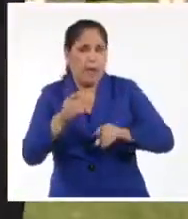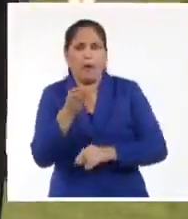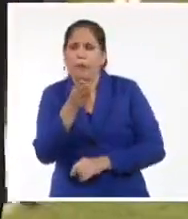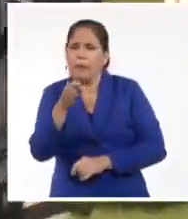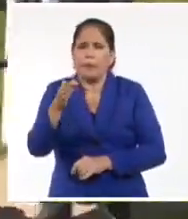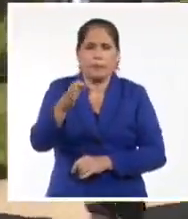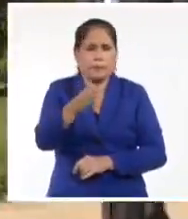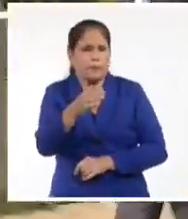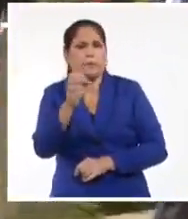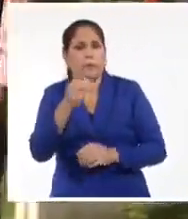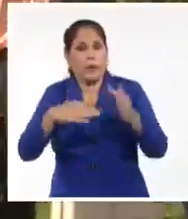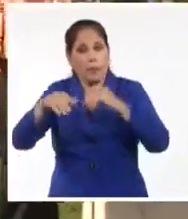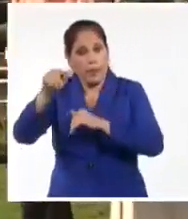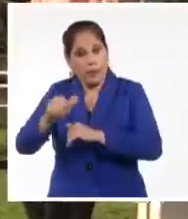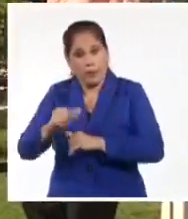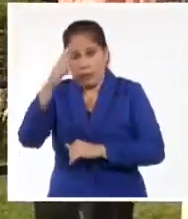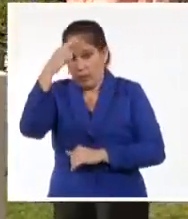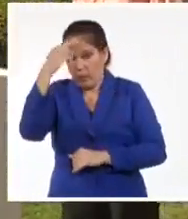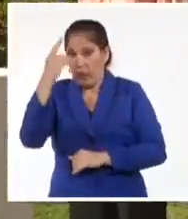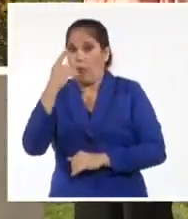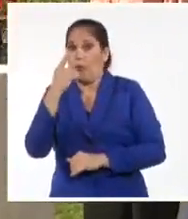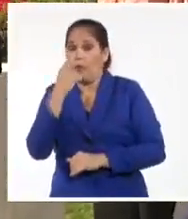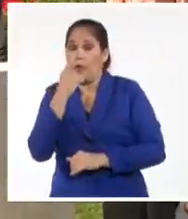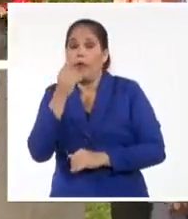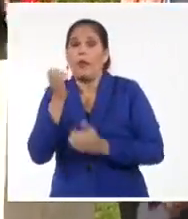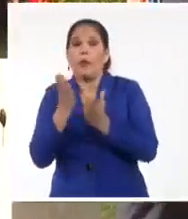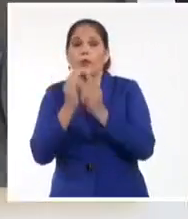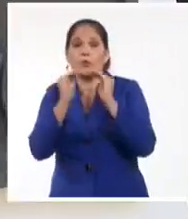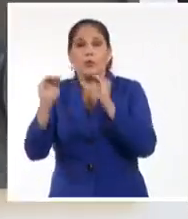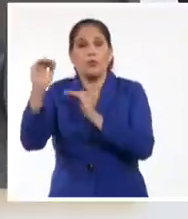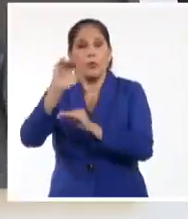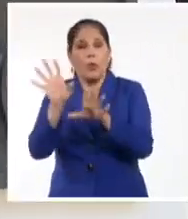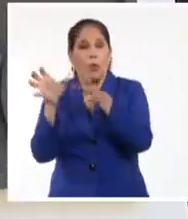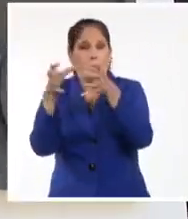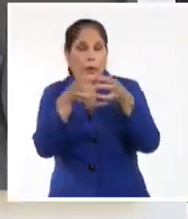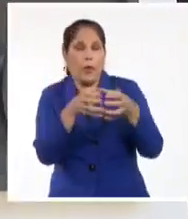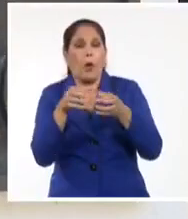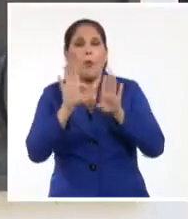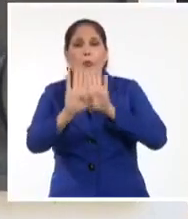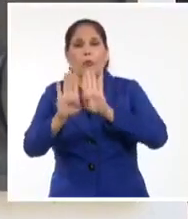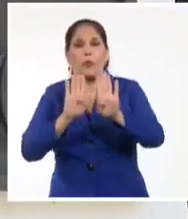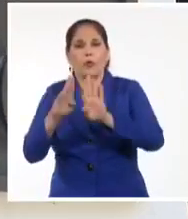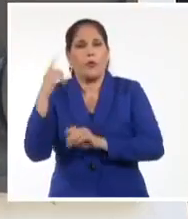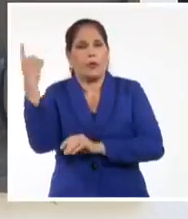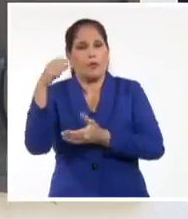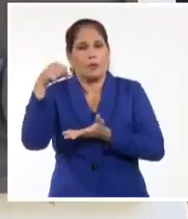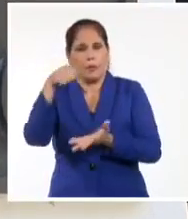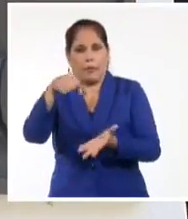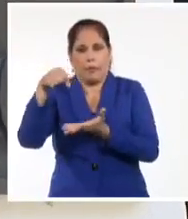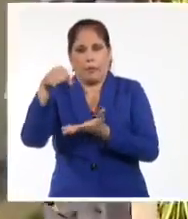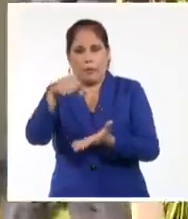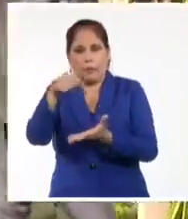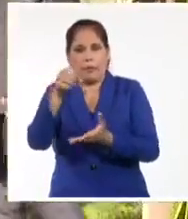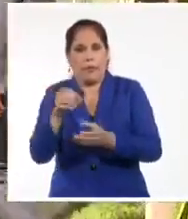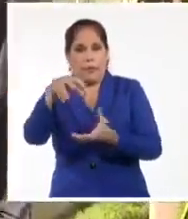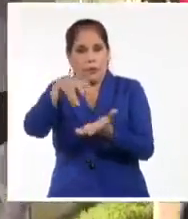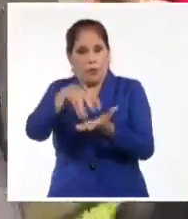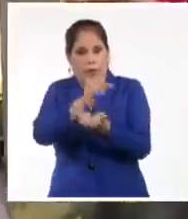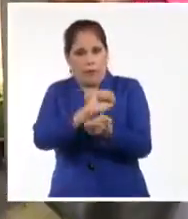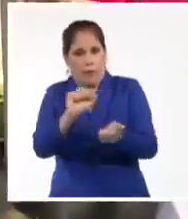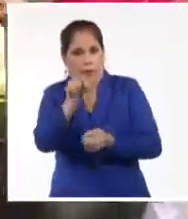recorrido que realiza el Ministro Dominicano de la Educación Superior, la comitiva visitó el Museo Nacional de la Campaña de Alfabetización.